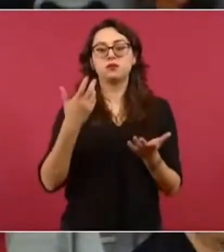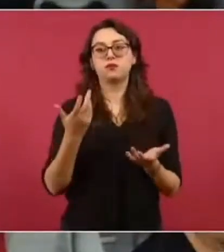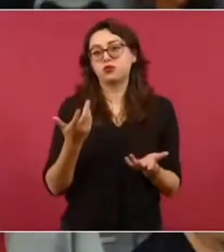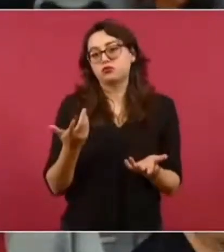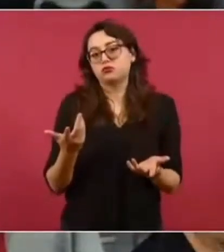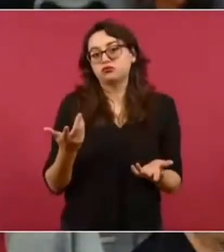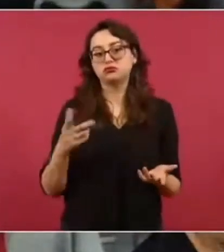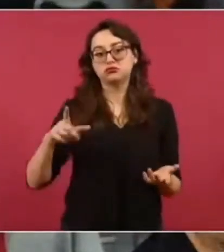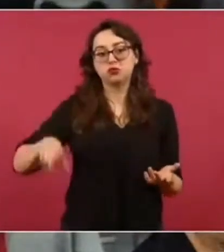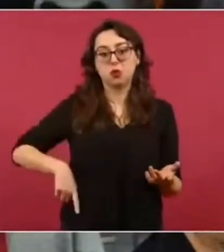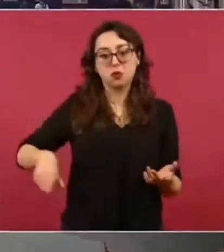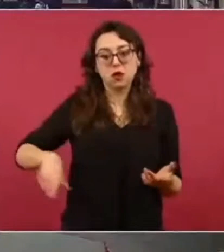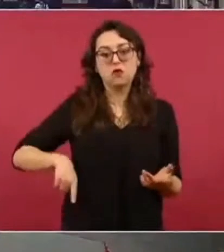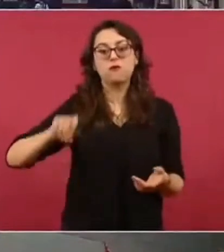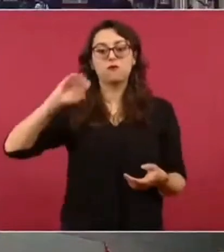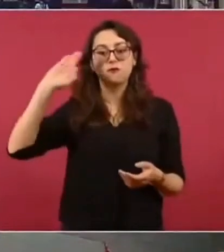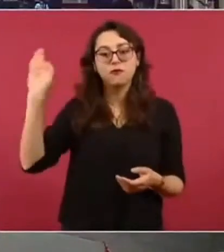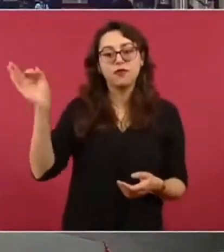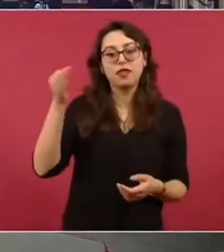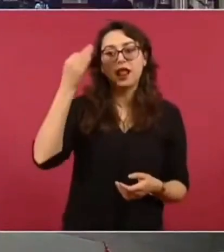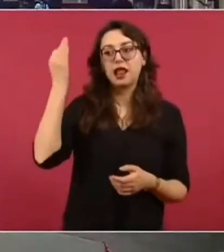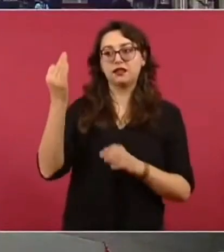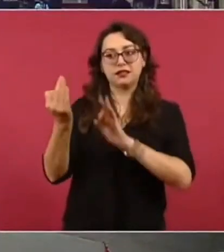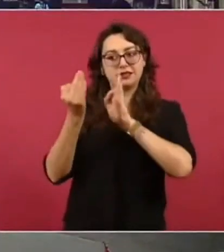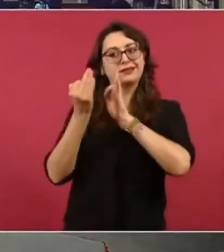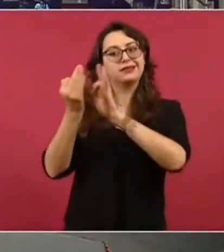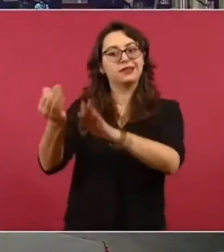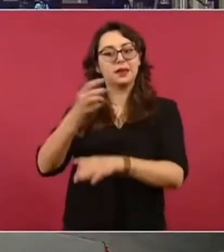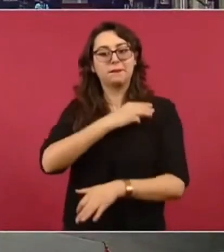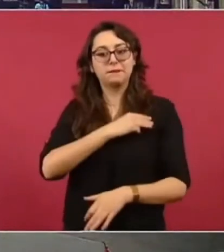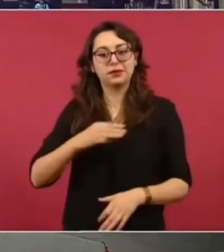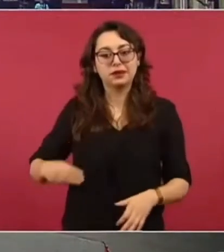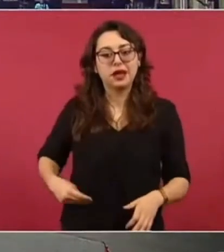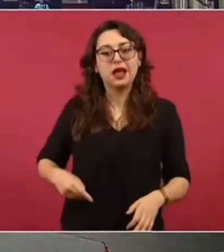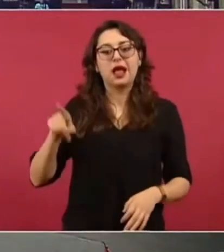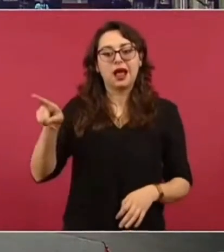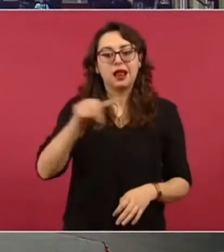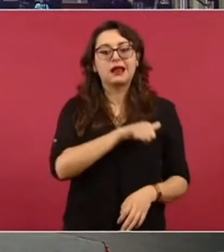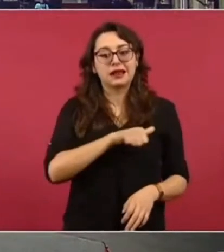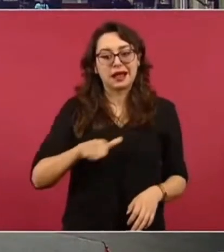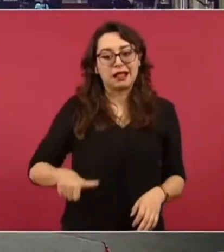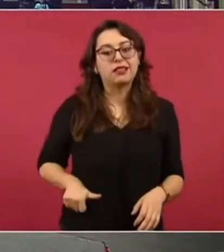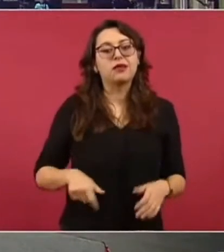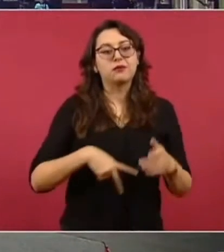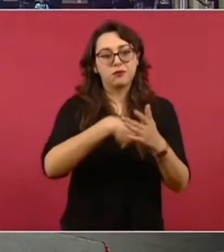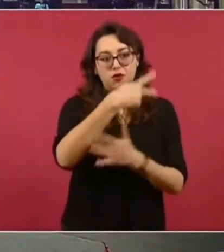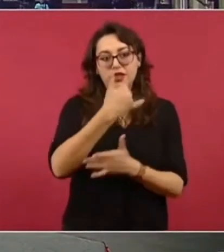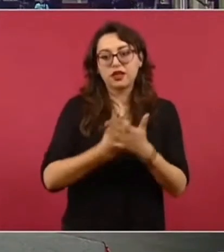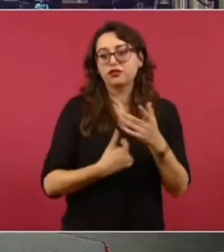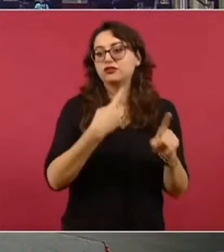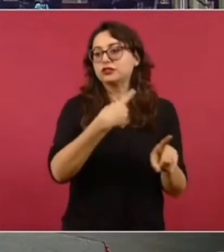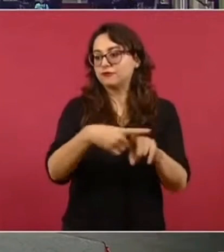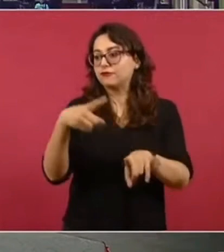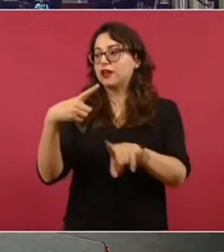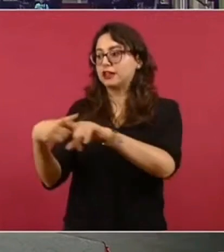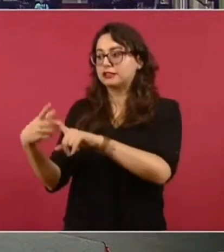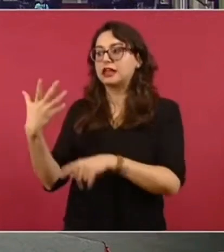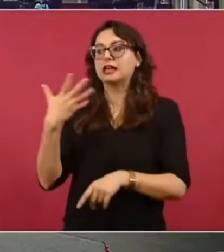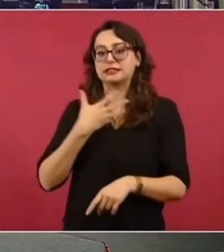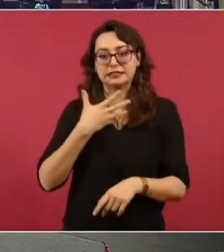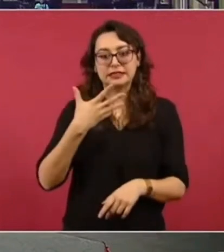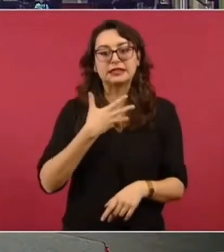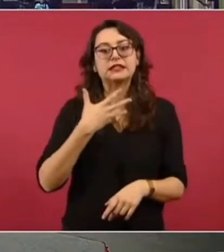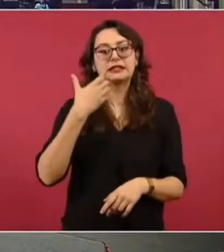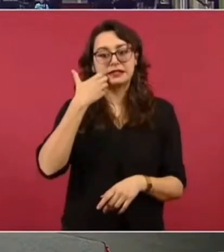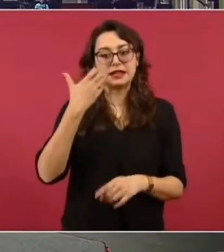Tijuana? Hay buenos planes por parte del alcalde de Montserrat Caballero. Tiene muy buenos proyectos para poder lograr que la ciudad salga adelante.